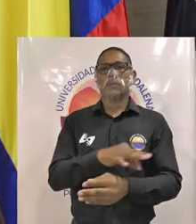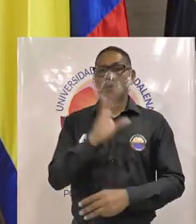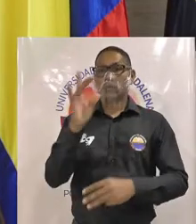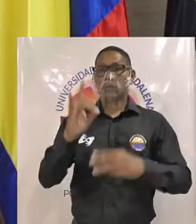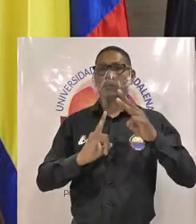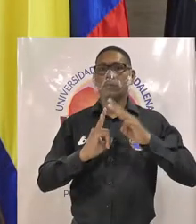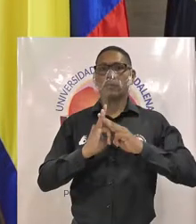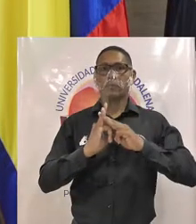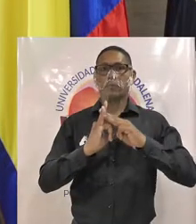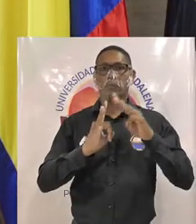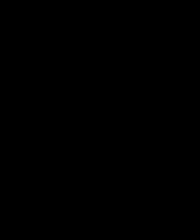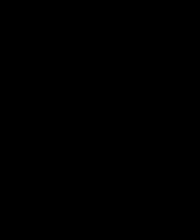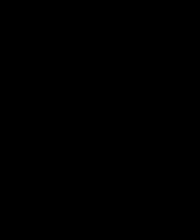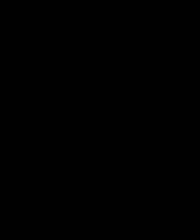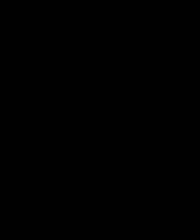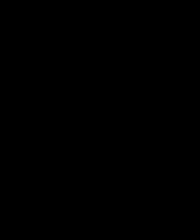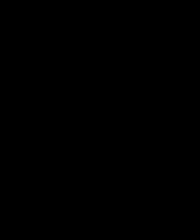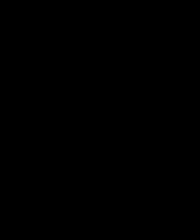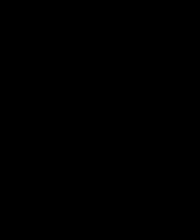Magdalena